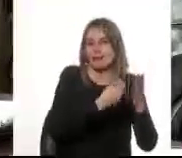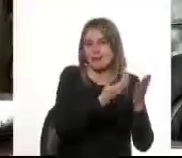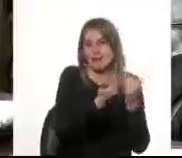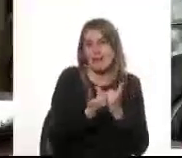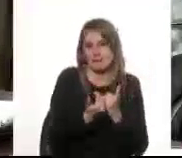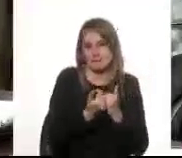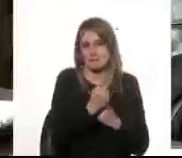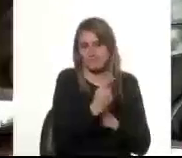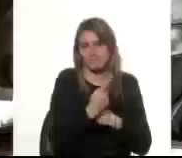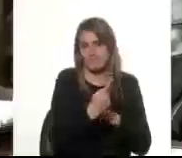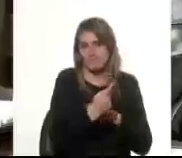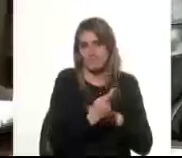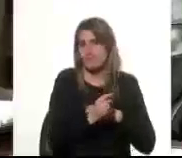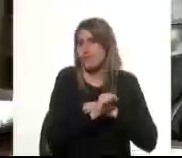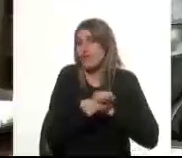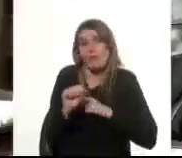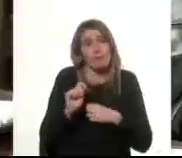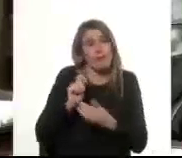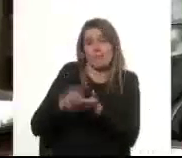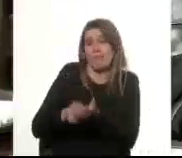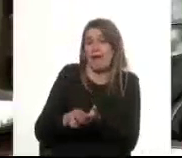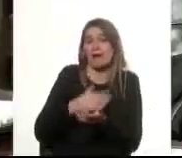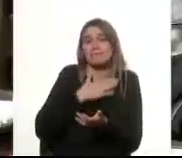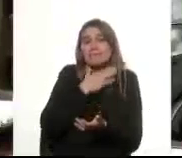Y como no se podía pagar